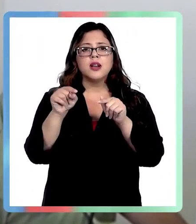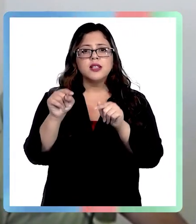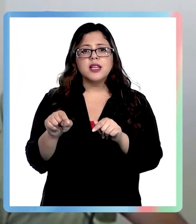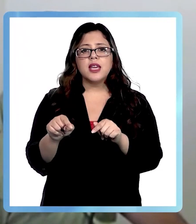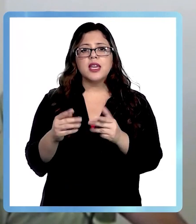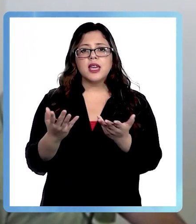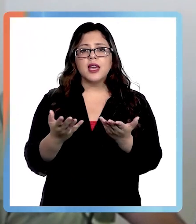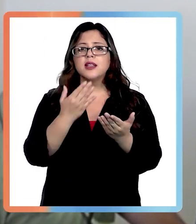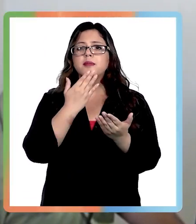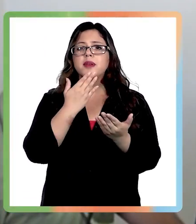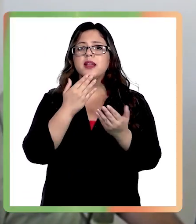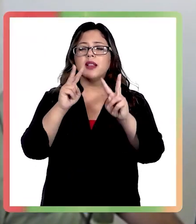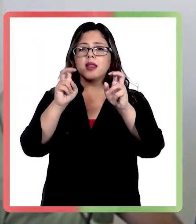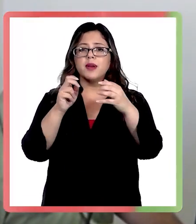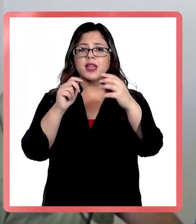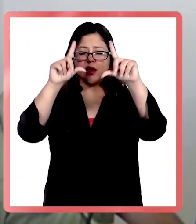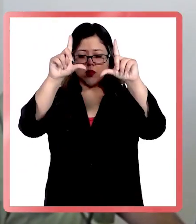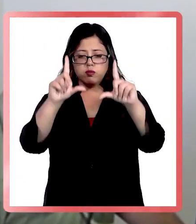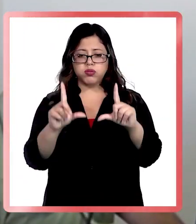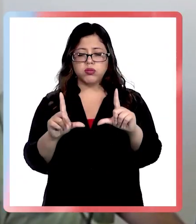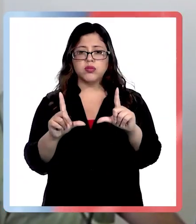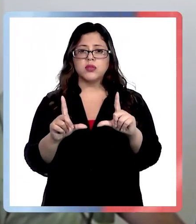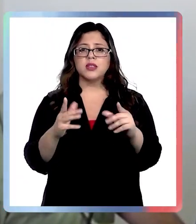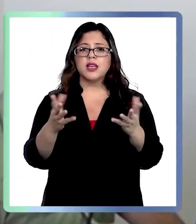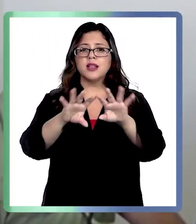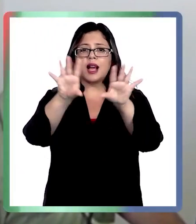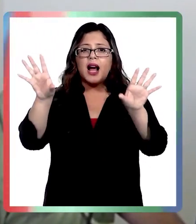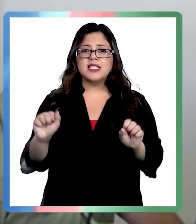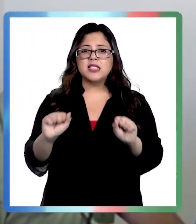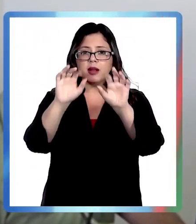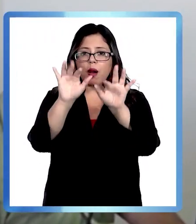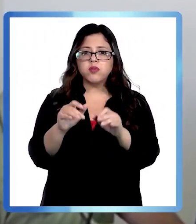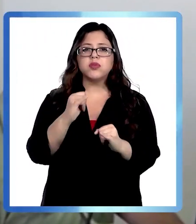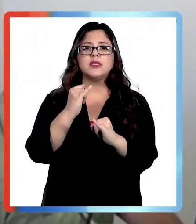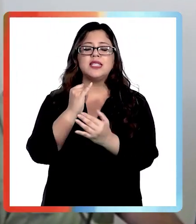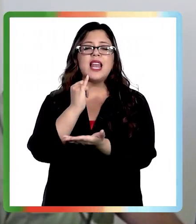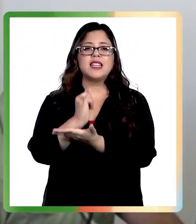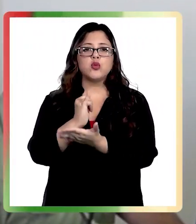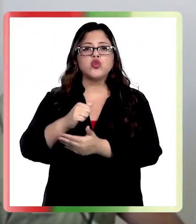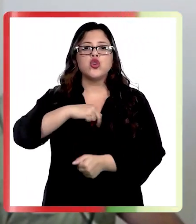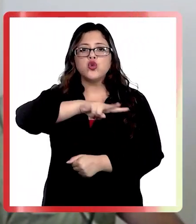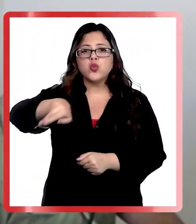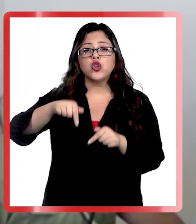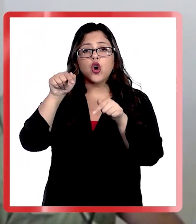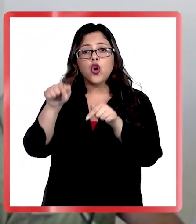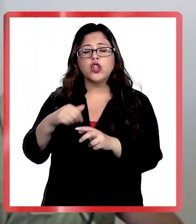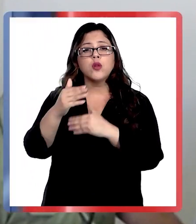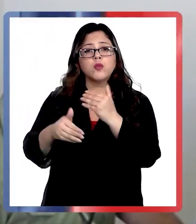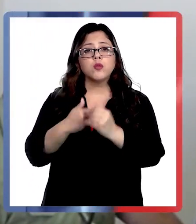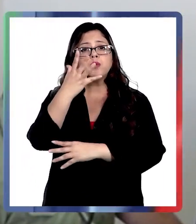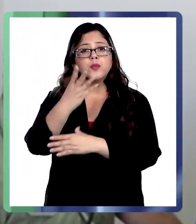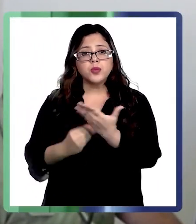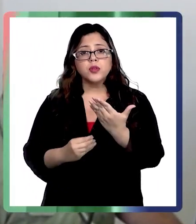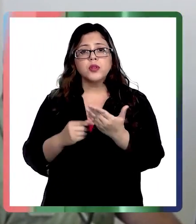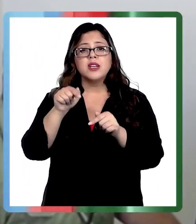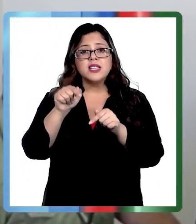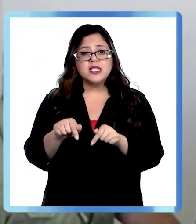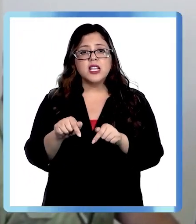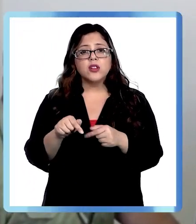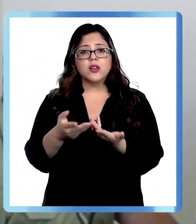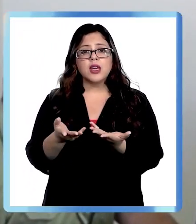verificación a nuestro sistema institucional. Con esto el proceso finaliza y su constancia le llegará